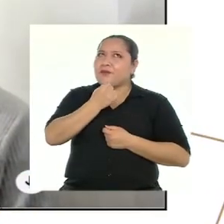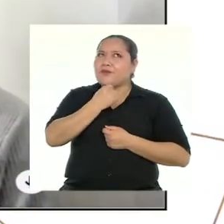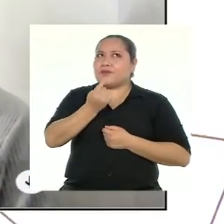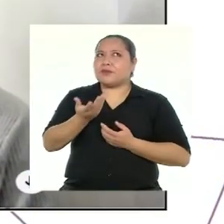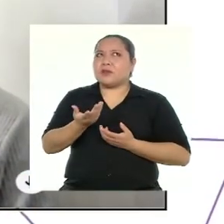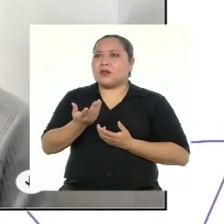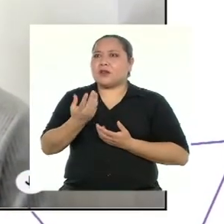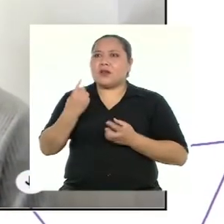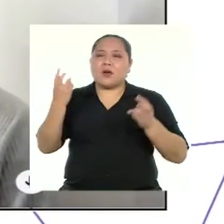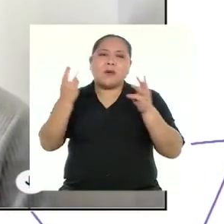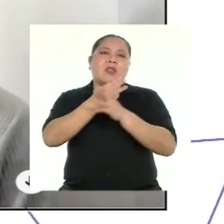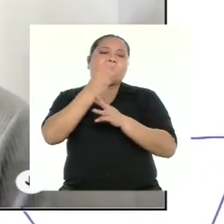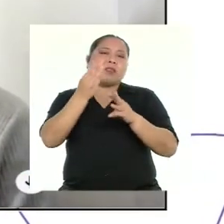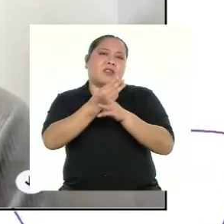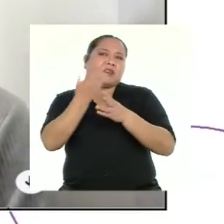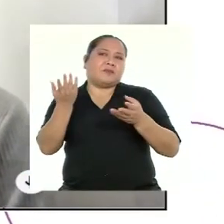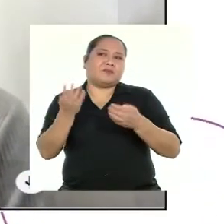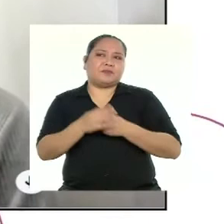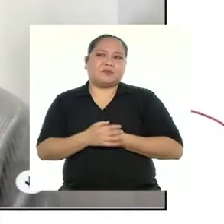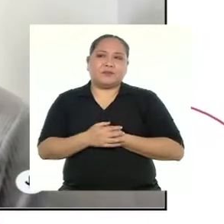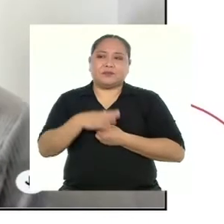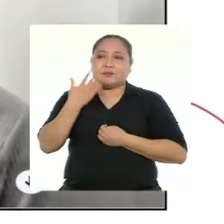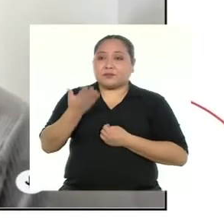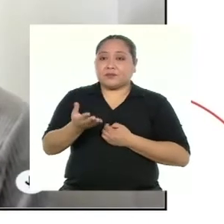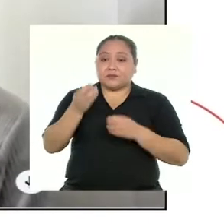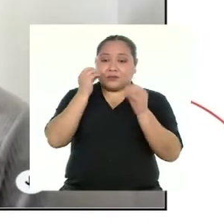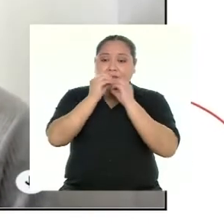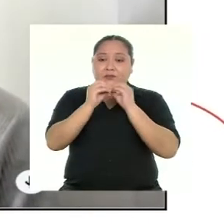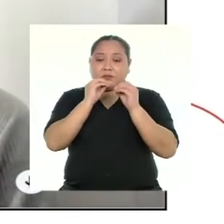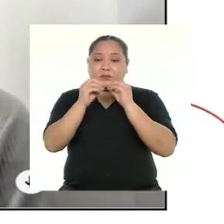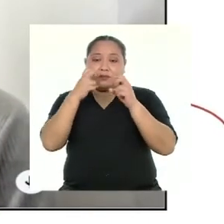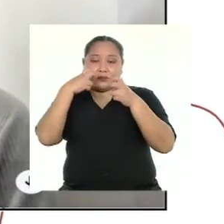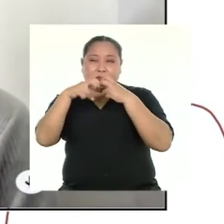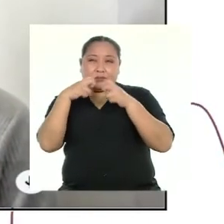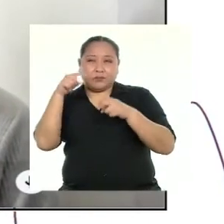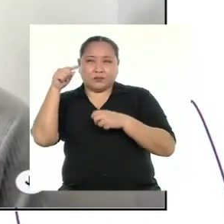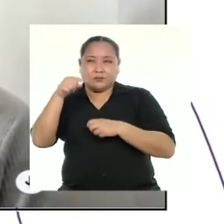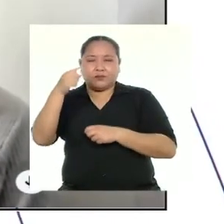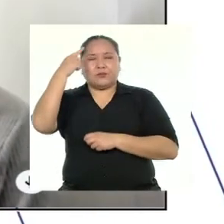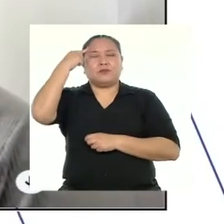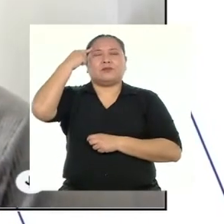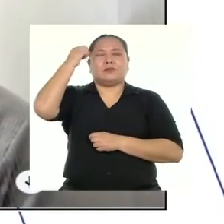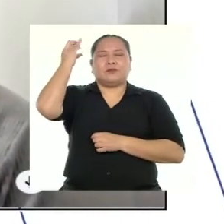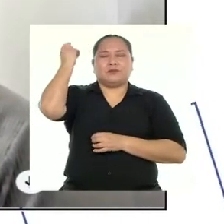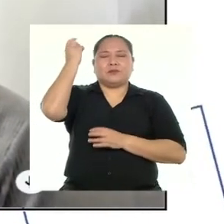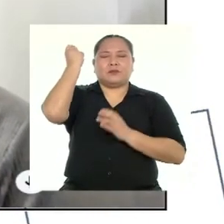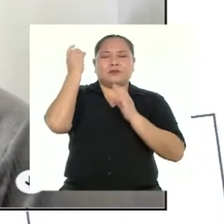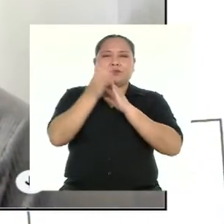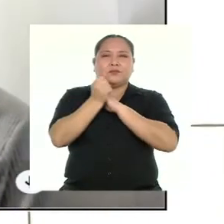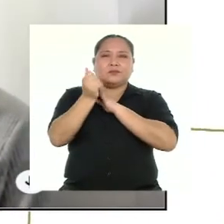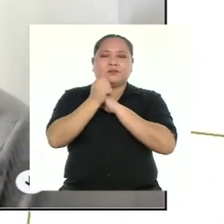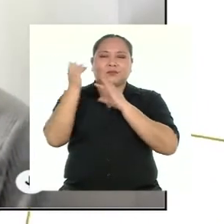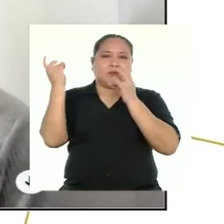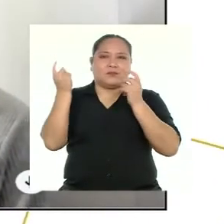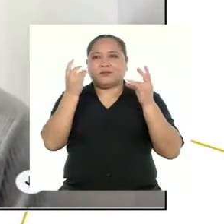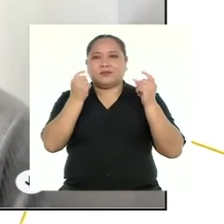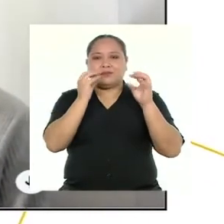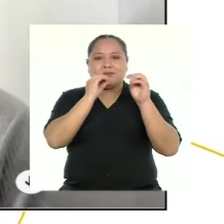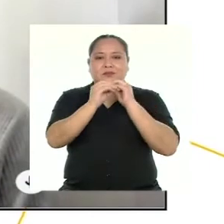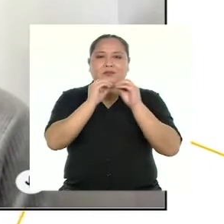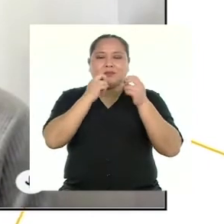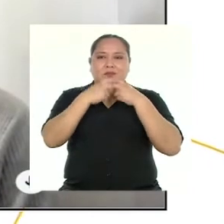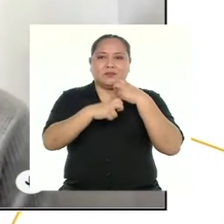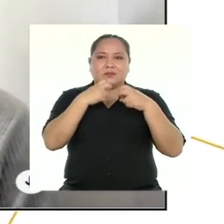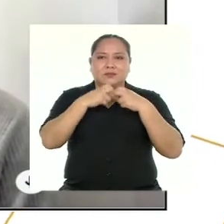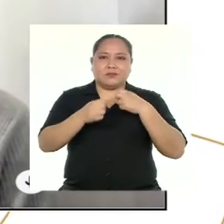me gusta es el área de matemática, porque resuelvo problemas que hacen que mi mente sea más ágil y pueda resolver los problemas